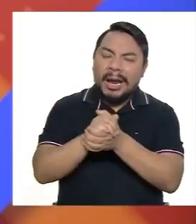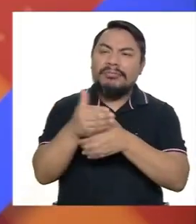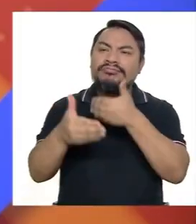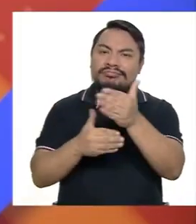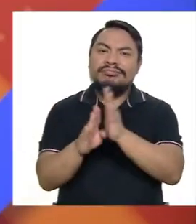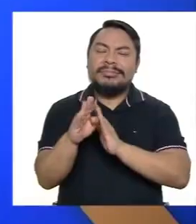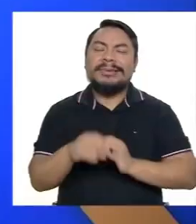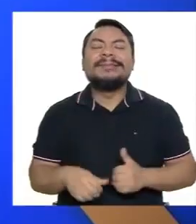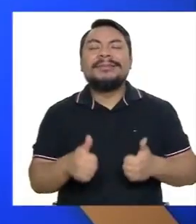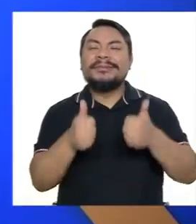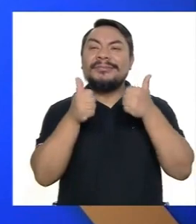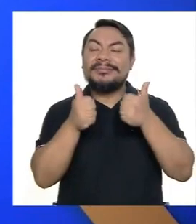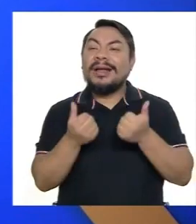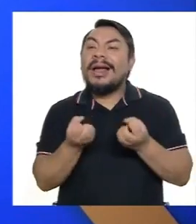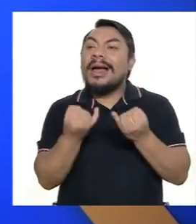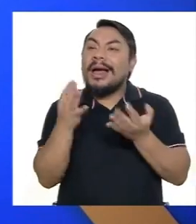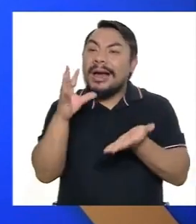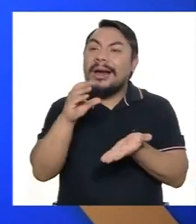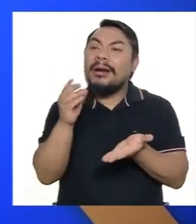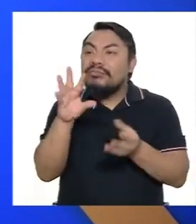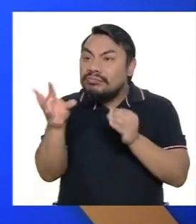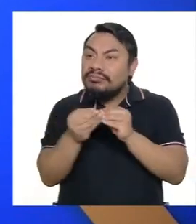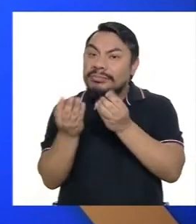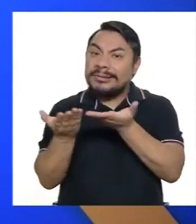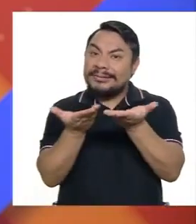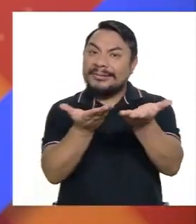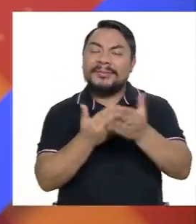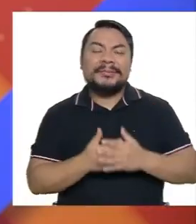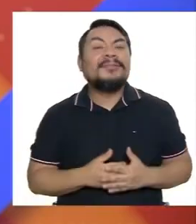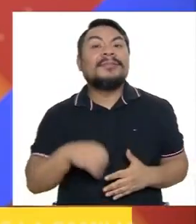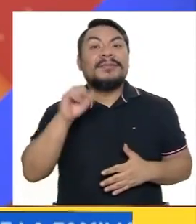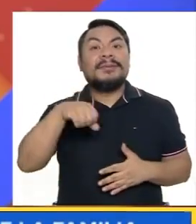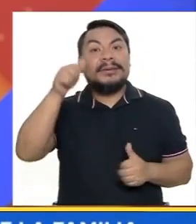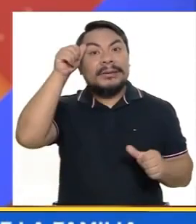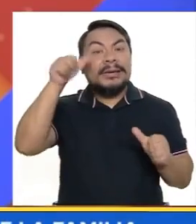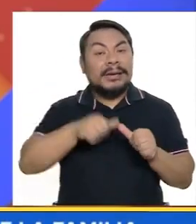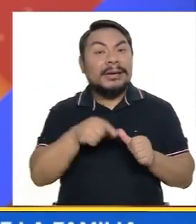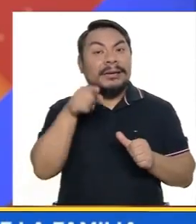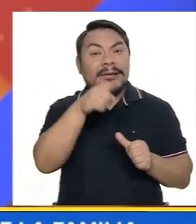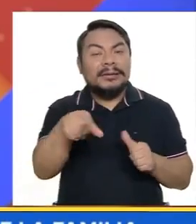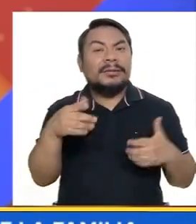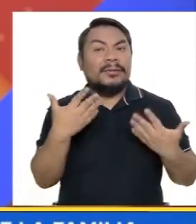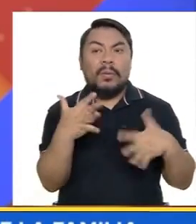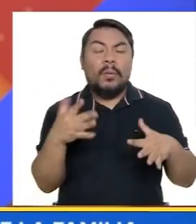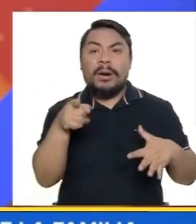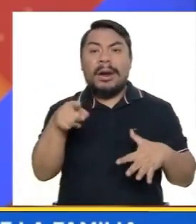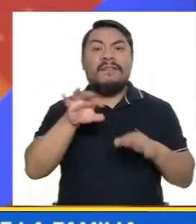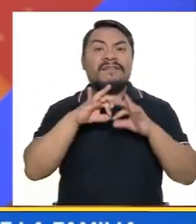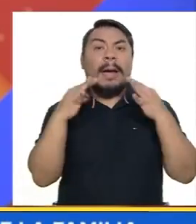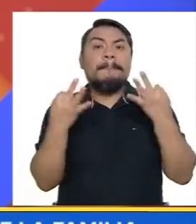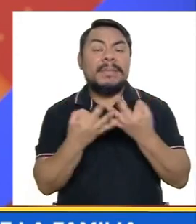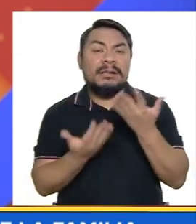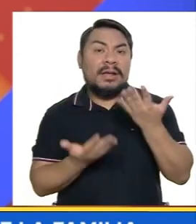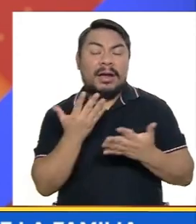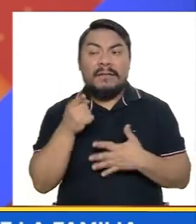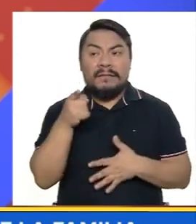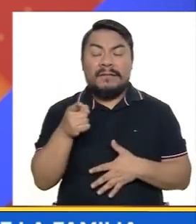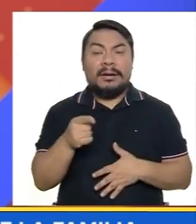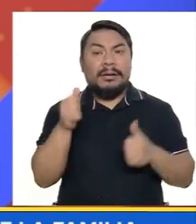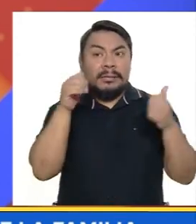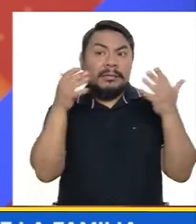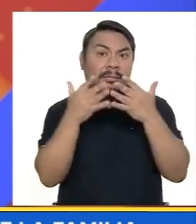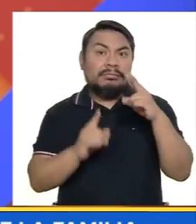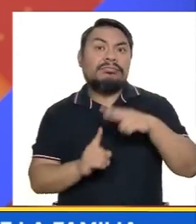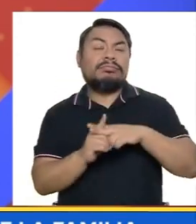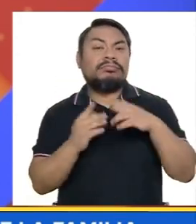Qué bueno, doctor. ¿Algo más que quiera agregar esta mañana? Básicamente, recordemos que esto se puede presentar en cualquier miembro de nuestra familia, en